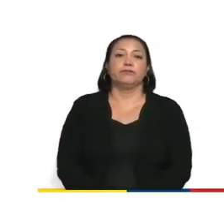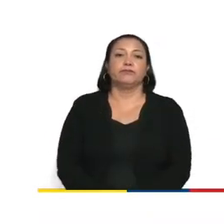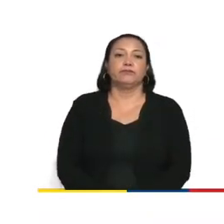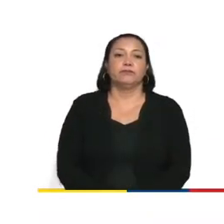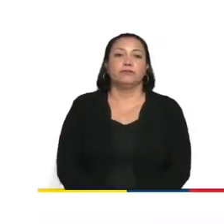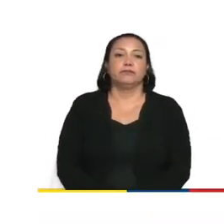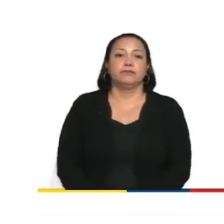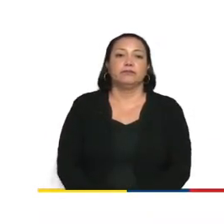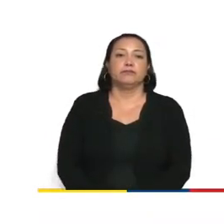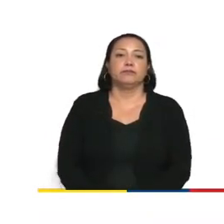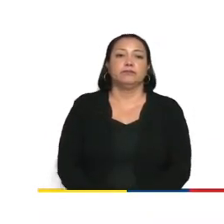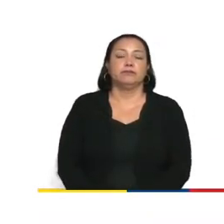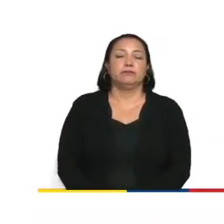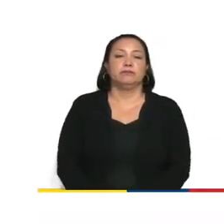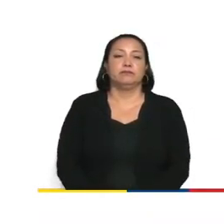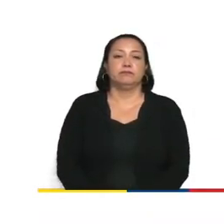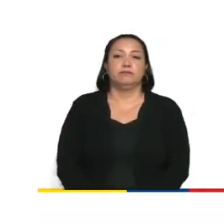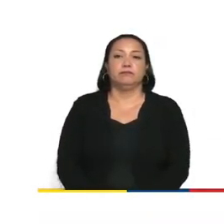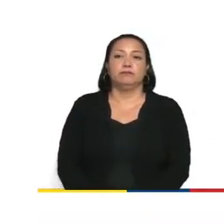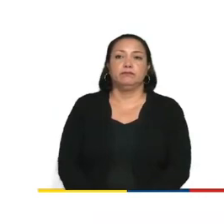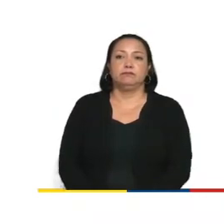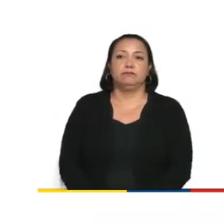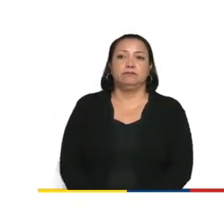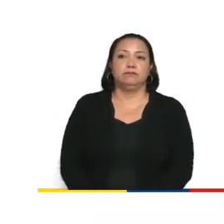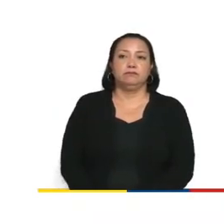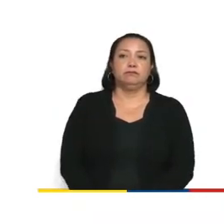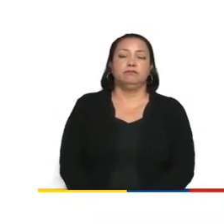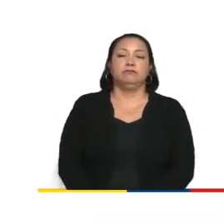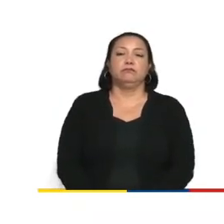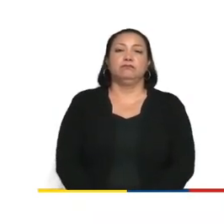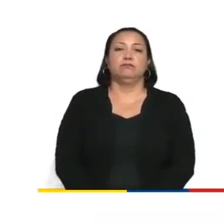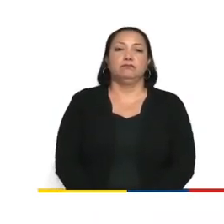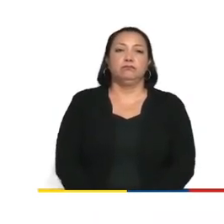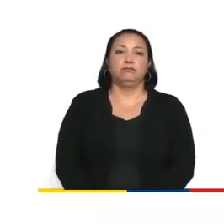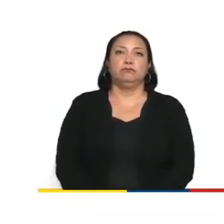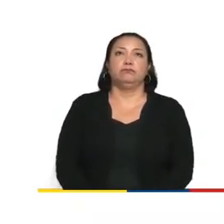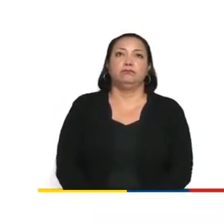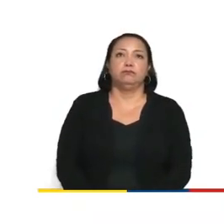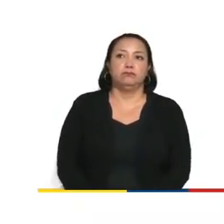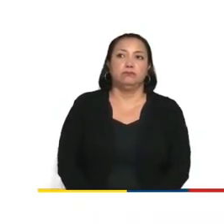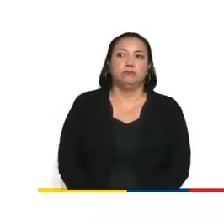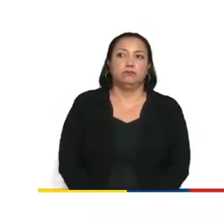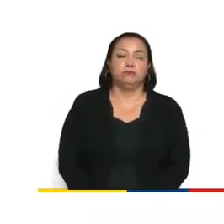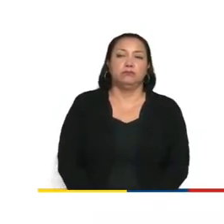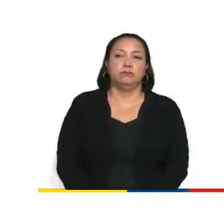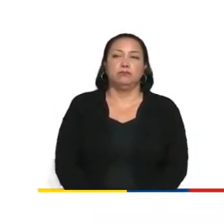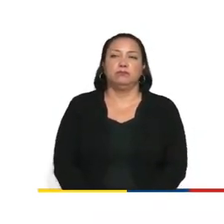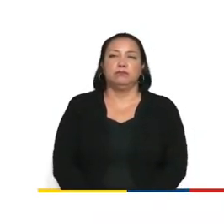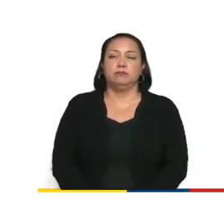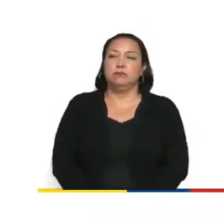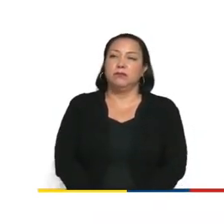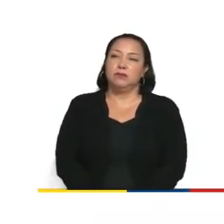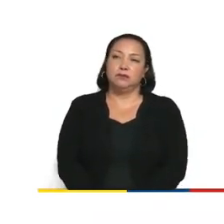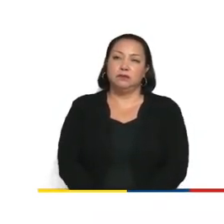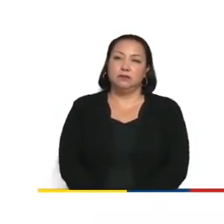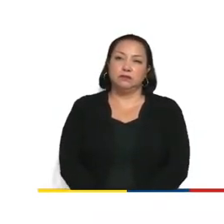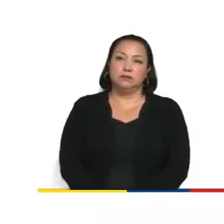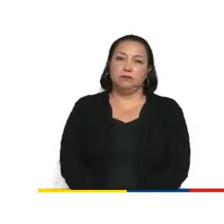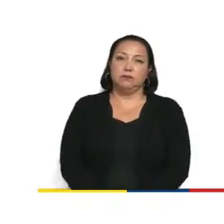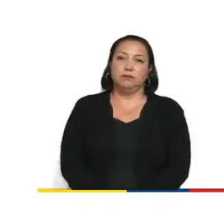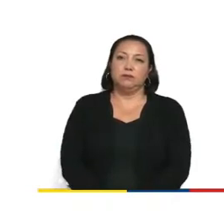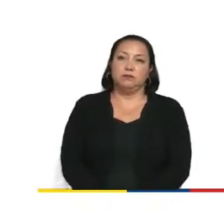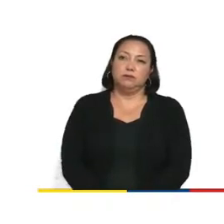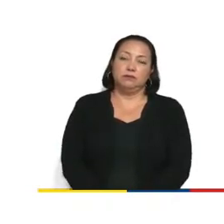Y también quiero ofrecer a todos usuarios para abordar la divide digital. Una muy fácil